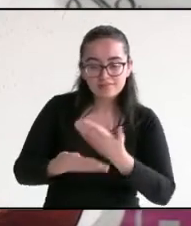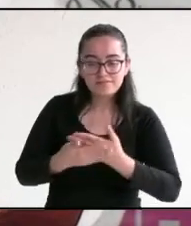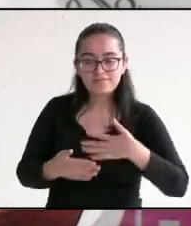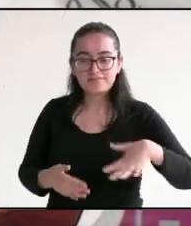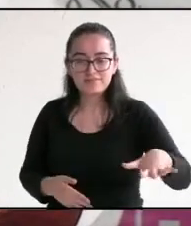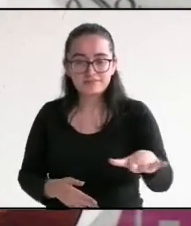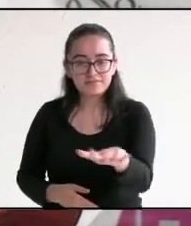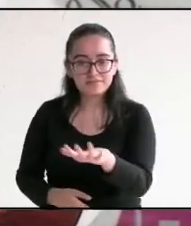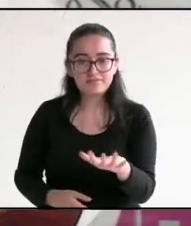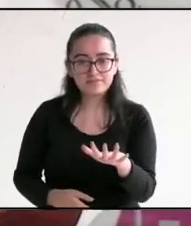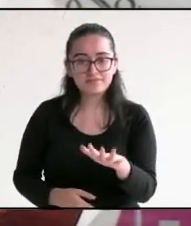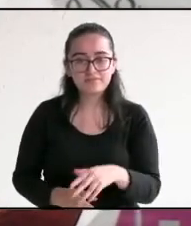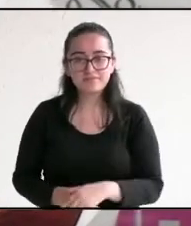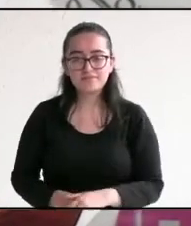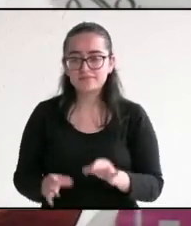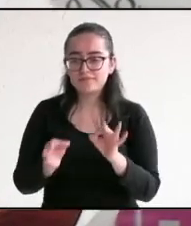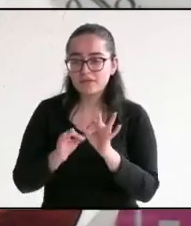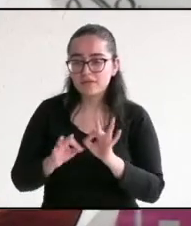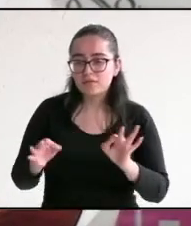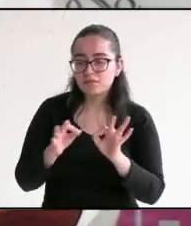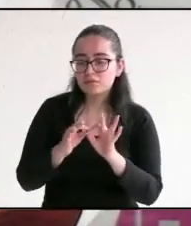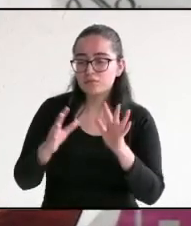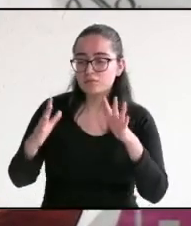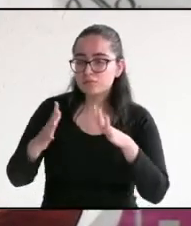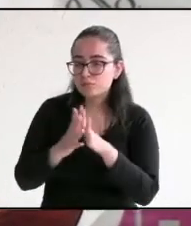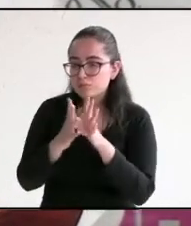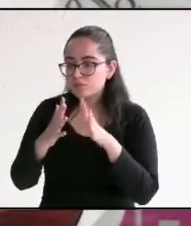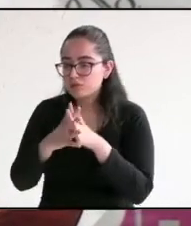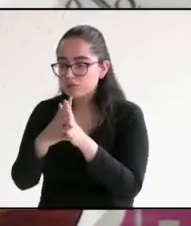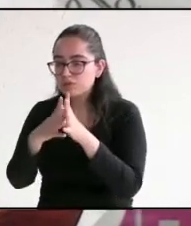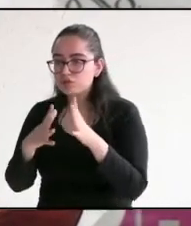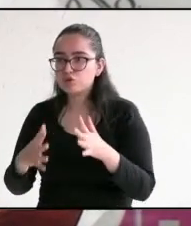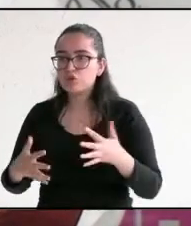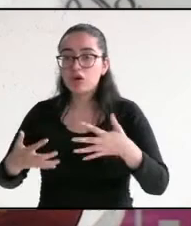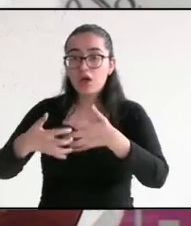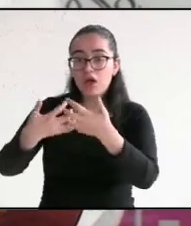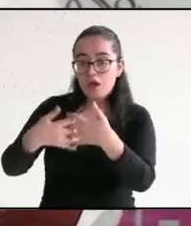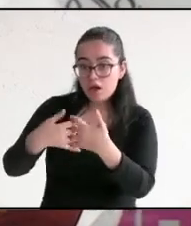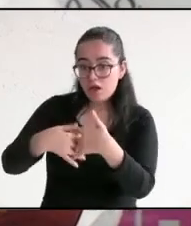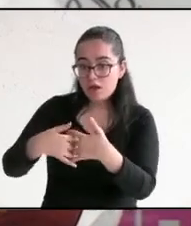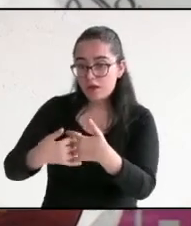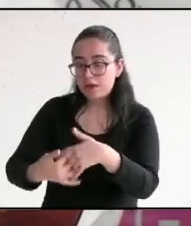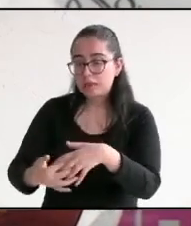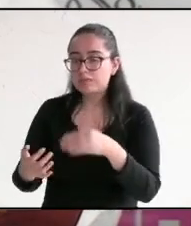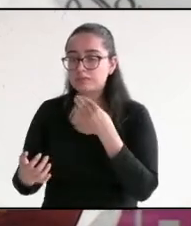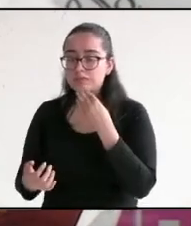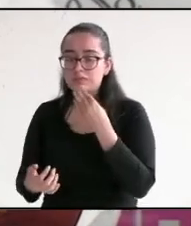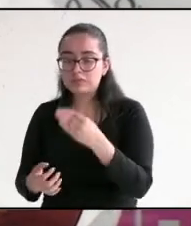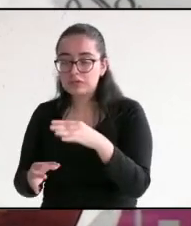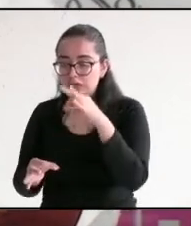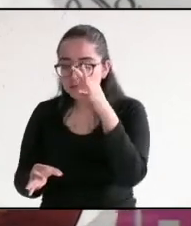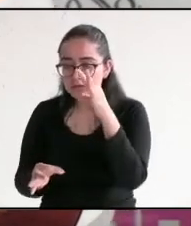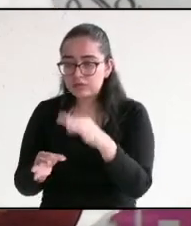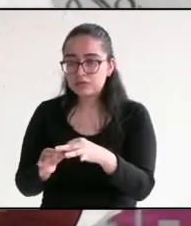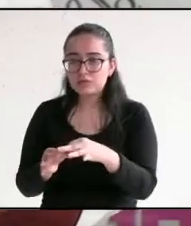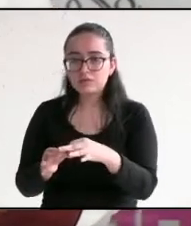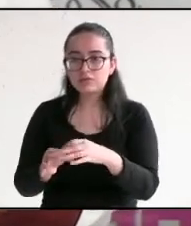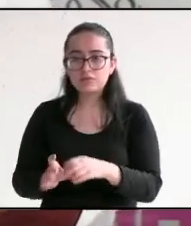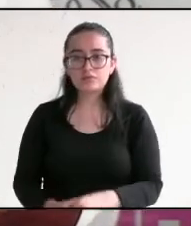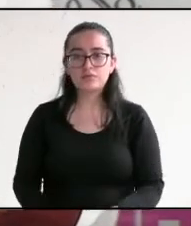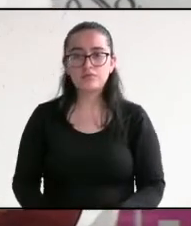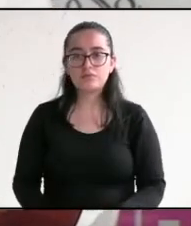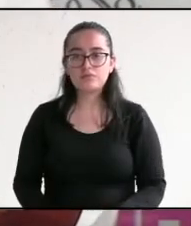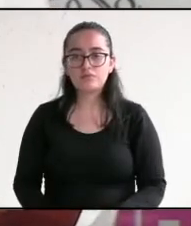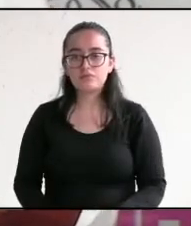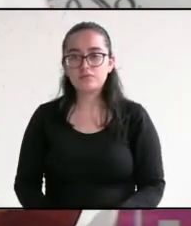implementar la participación de empresas de calidad. aquí tendremos que elevar al